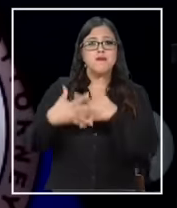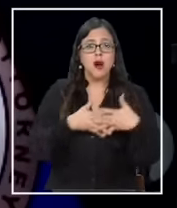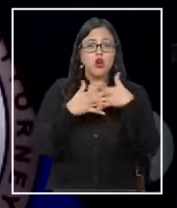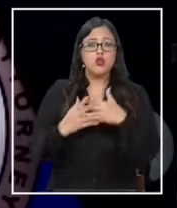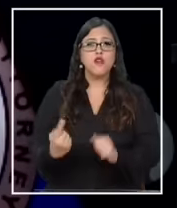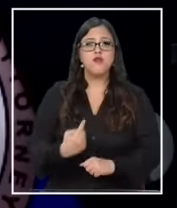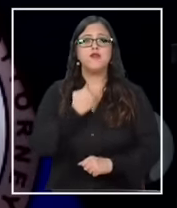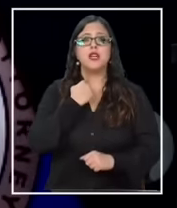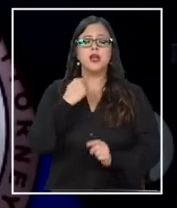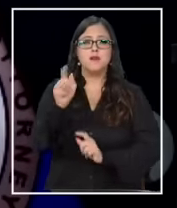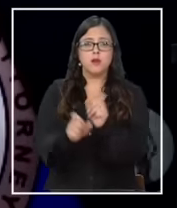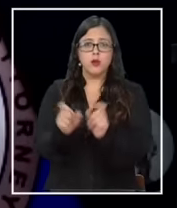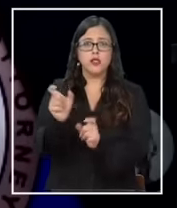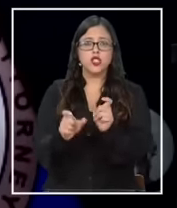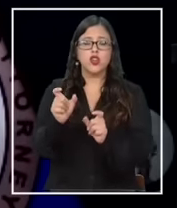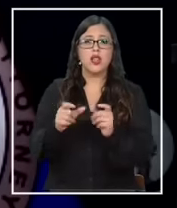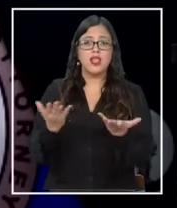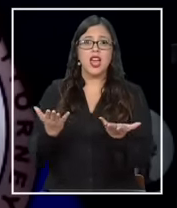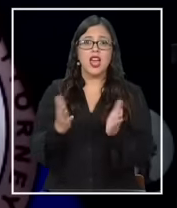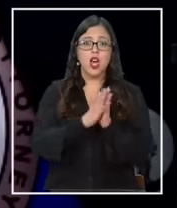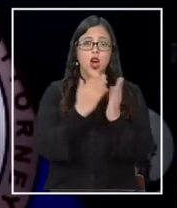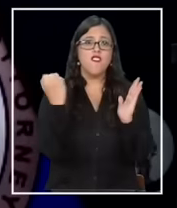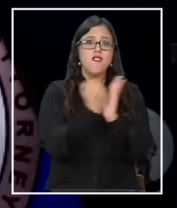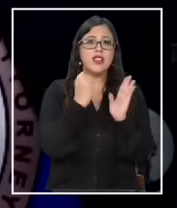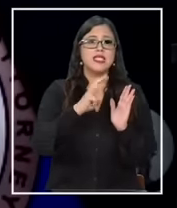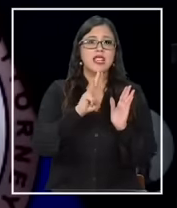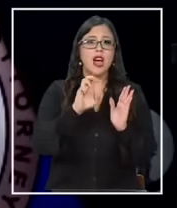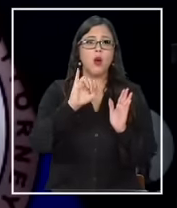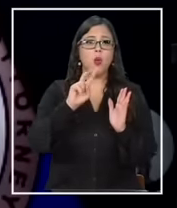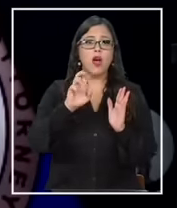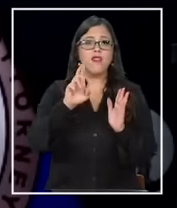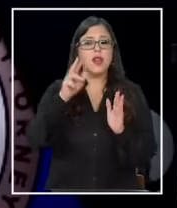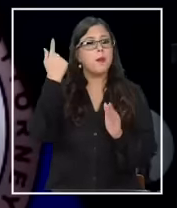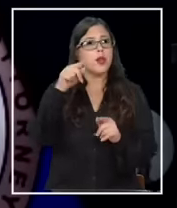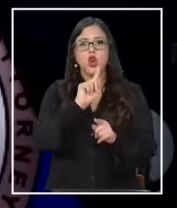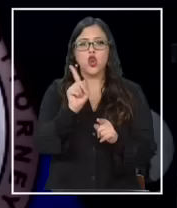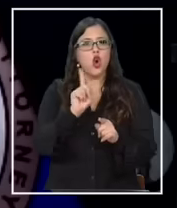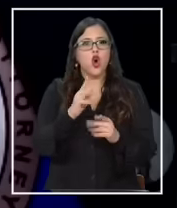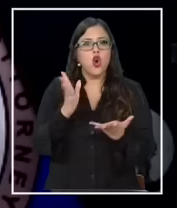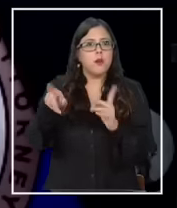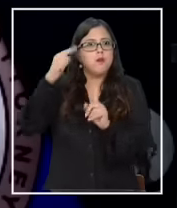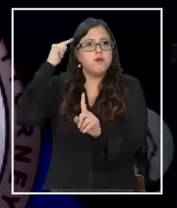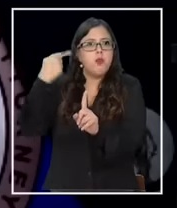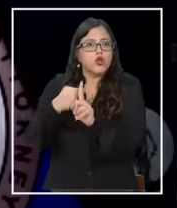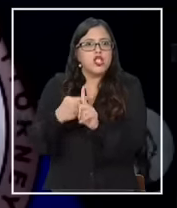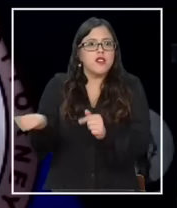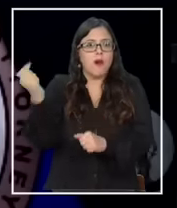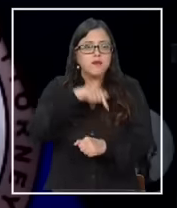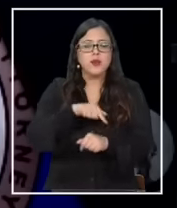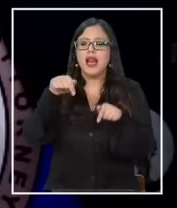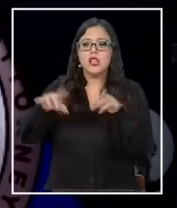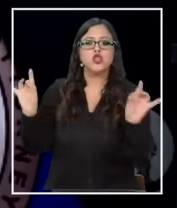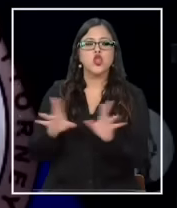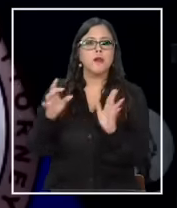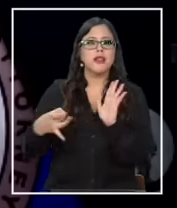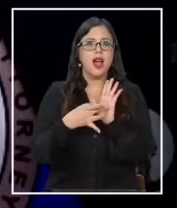siendo afectados por individuos que vienen con una visa waiver, pero no con las mejores intenciones, vienen a cometer crímenes.